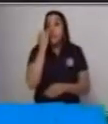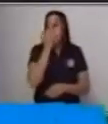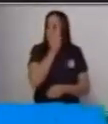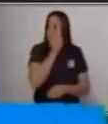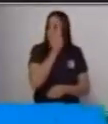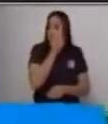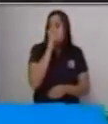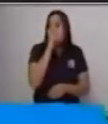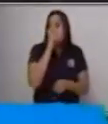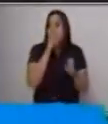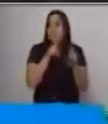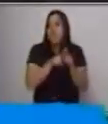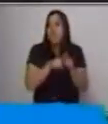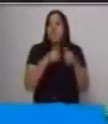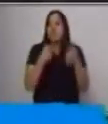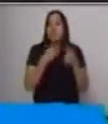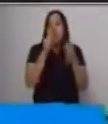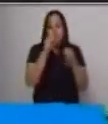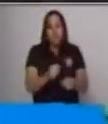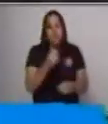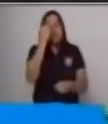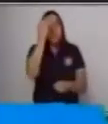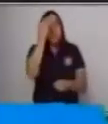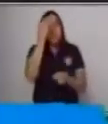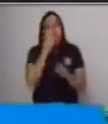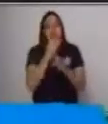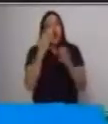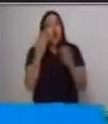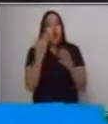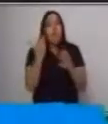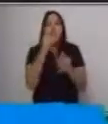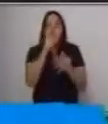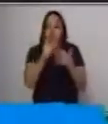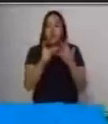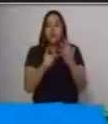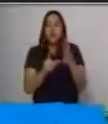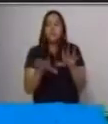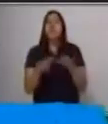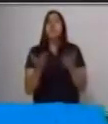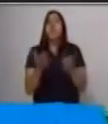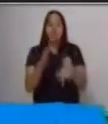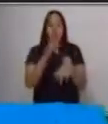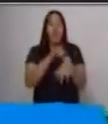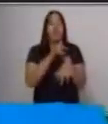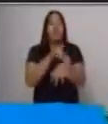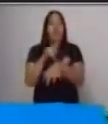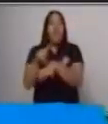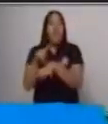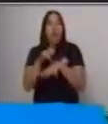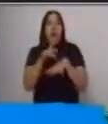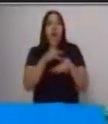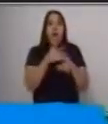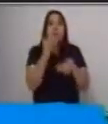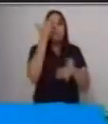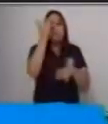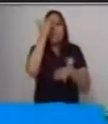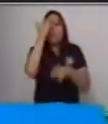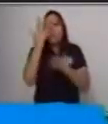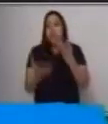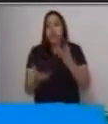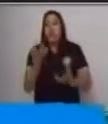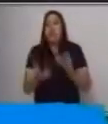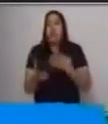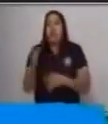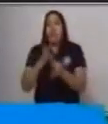describir objetos a través de las texturas, estás tocando el objeto y describir a través de la temperatura los